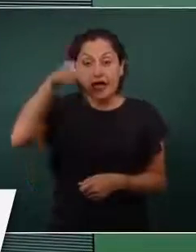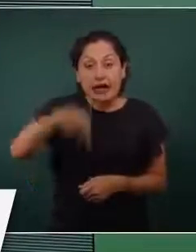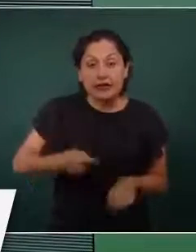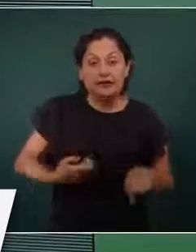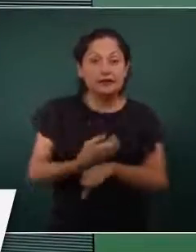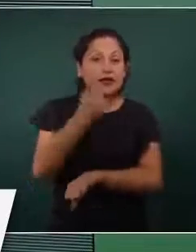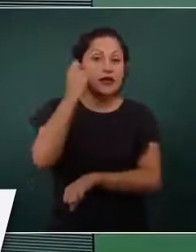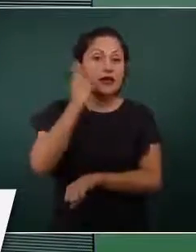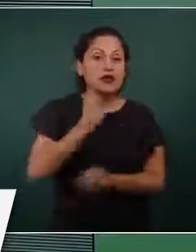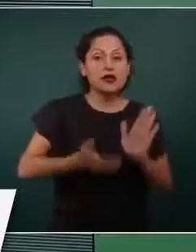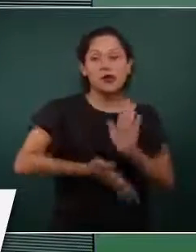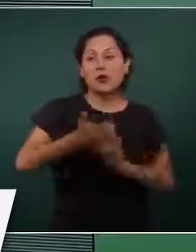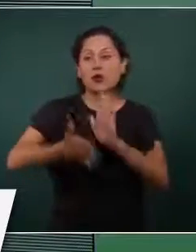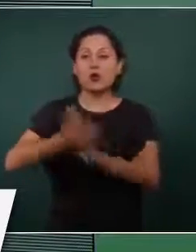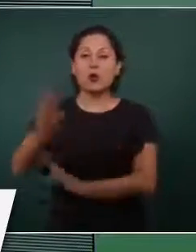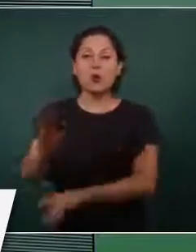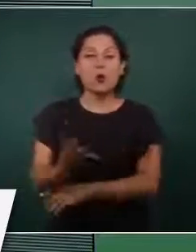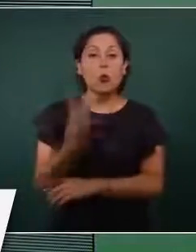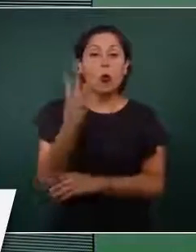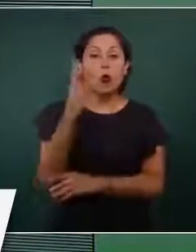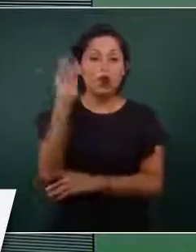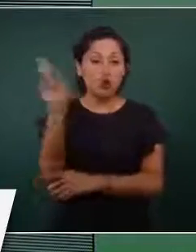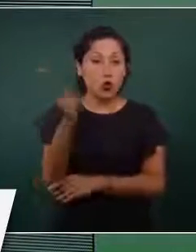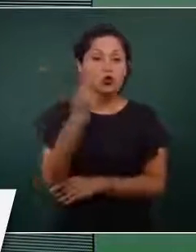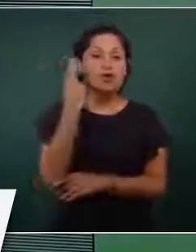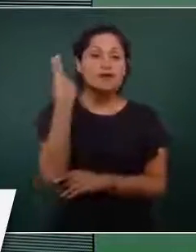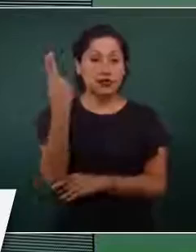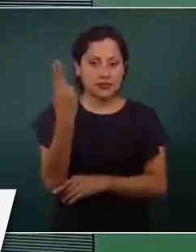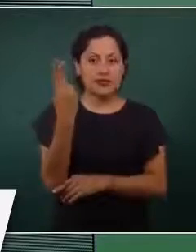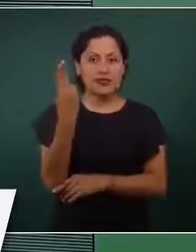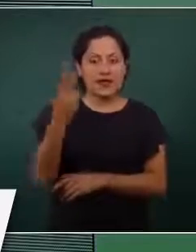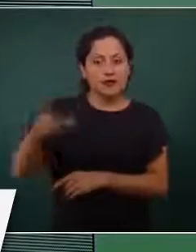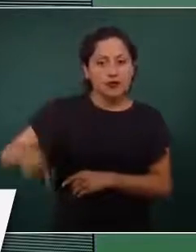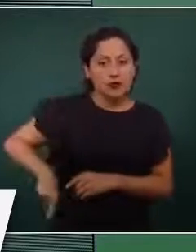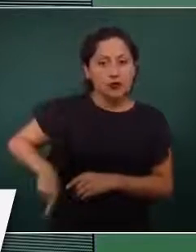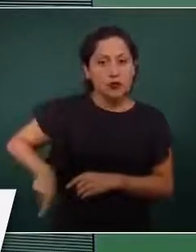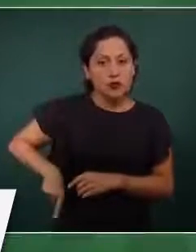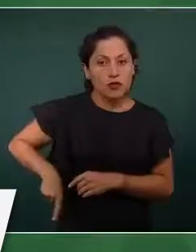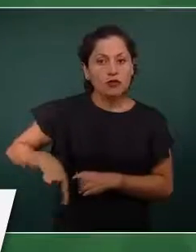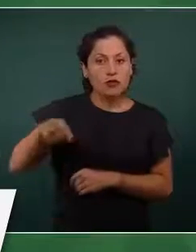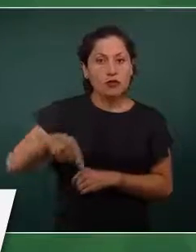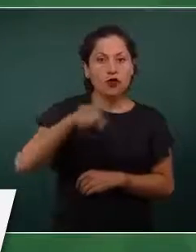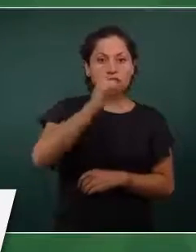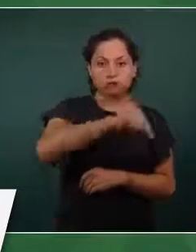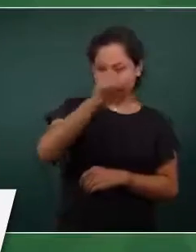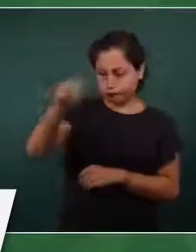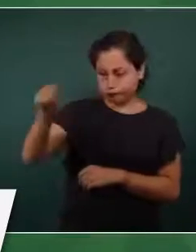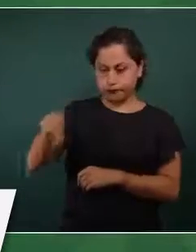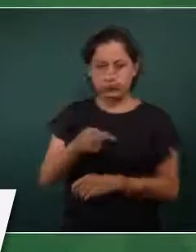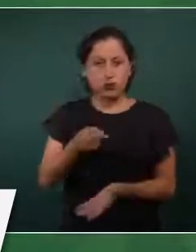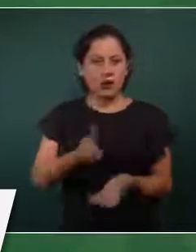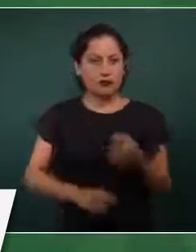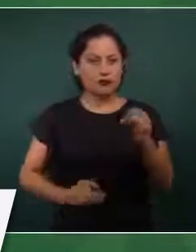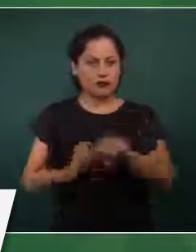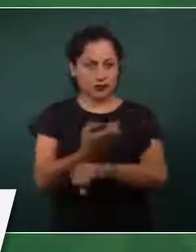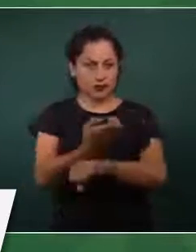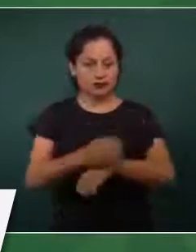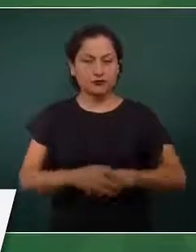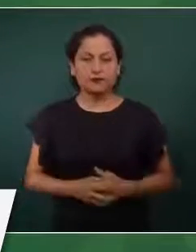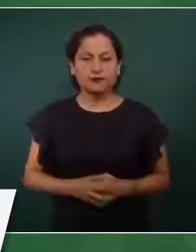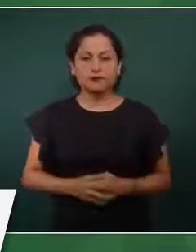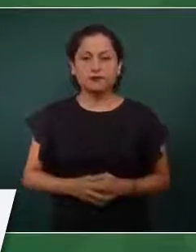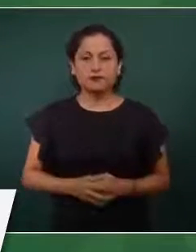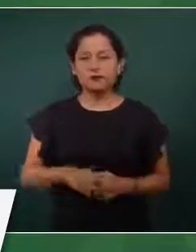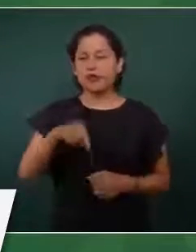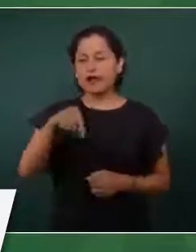públicas en las distintas regiones del estado, aquí casi